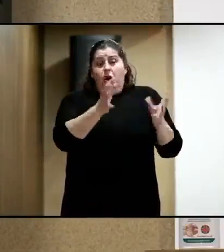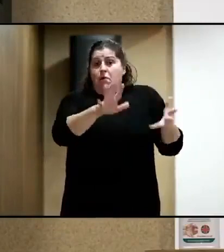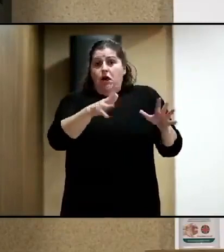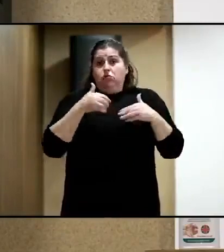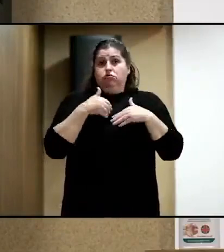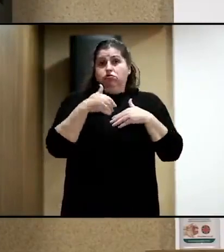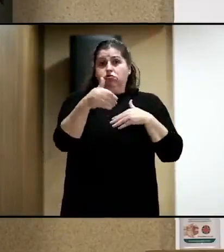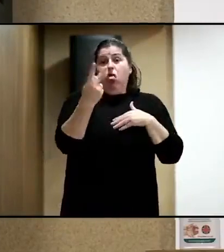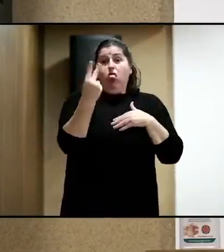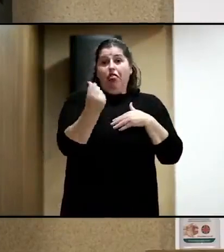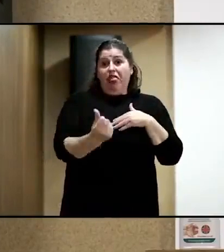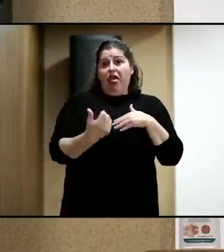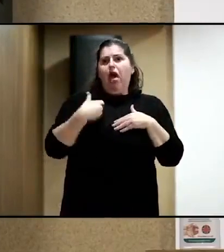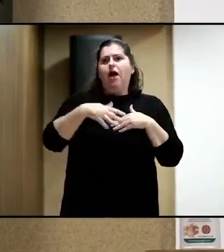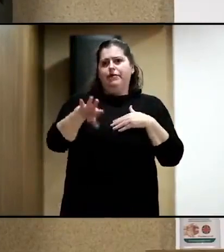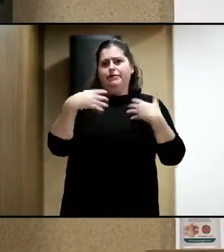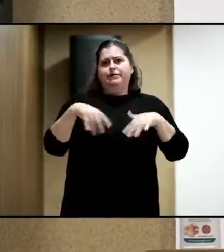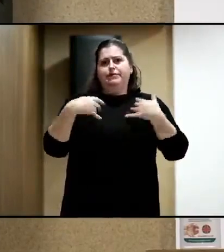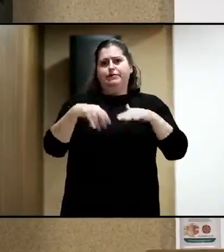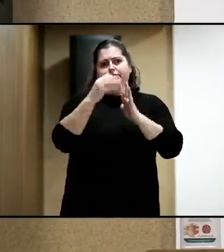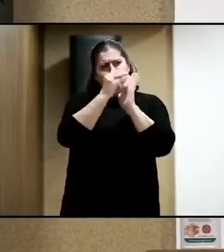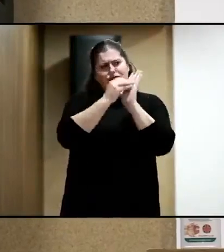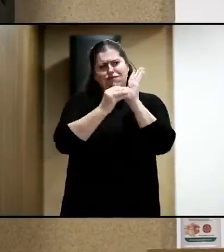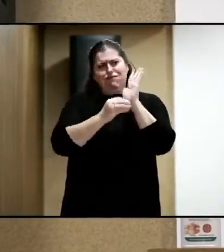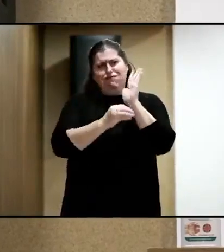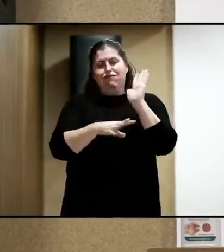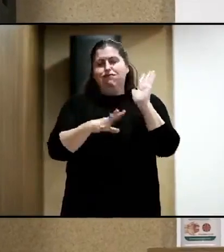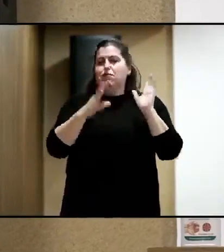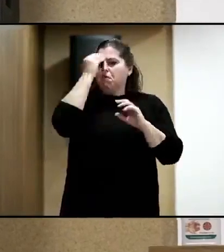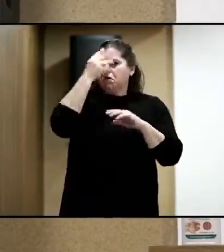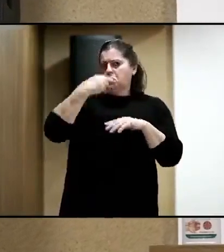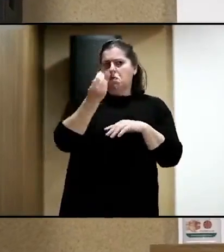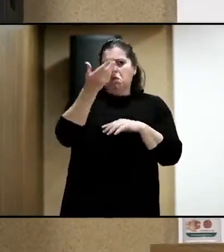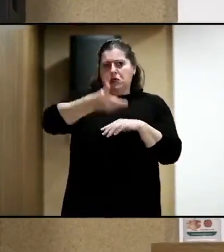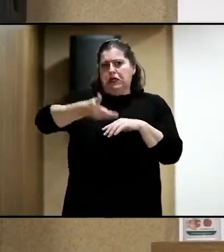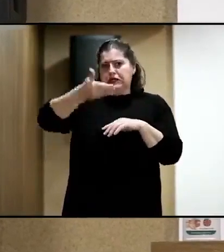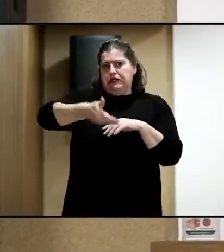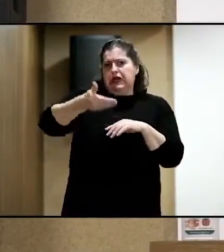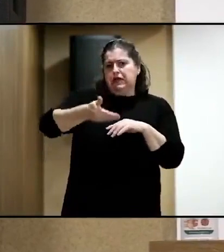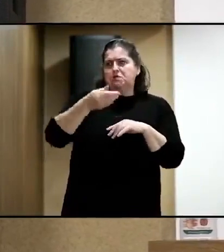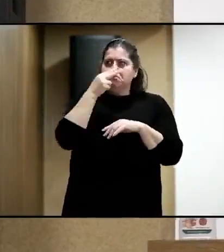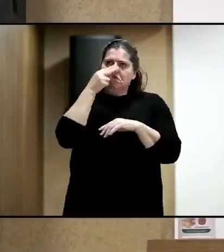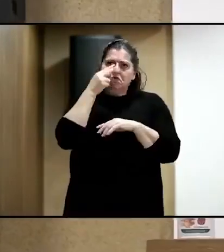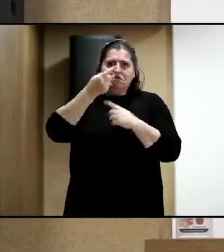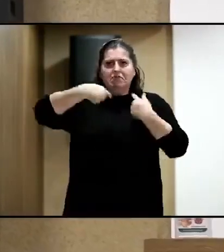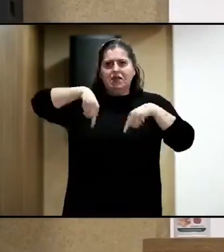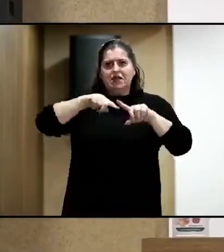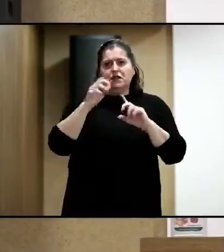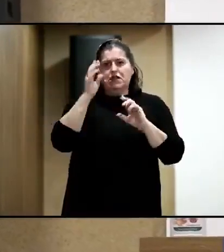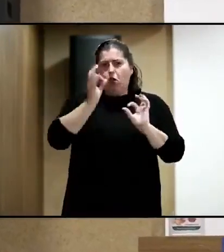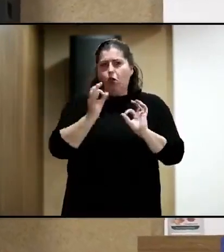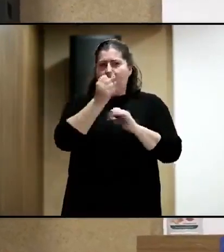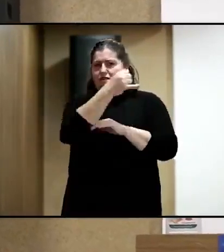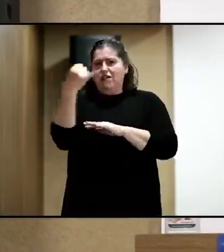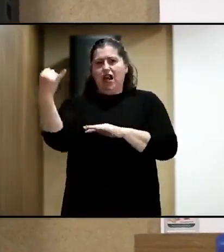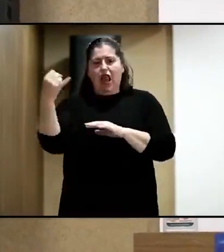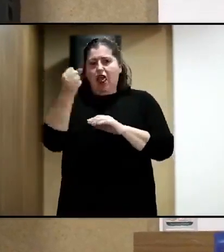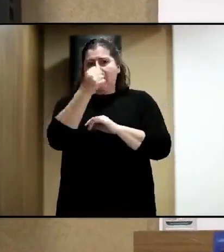delante. Son dos días intensos. Creo que es muy interesante y que vamos a sacar muy buenas reflexiones.